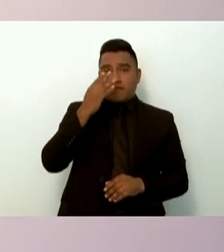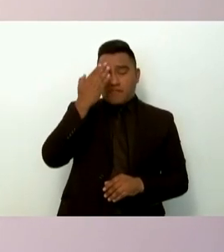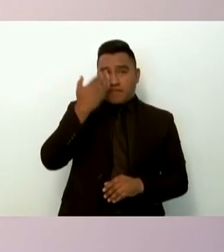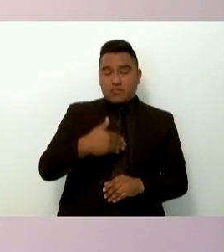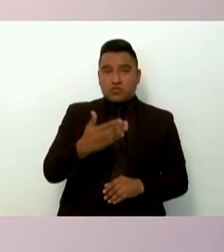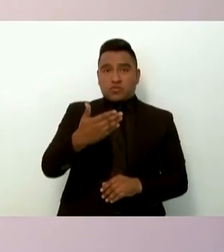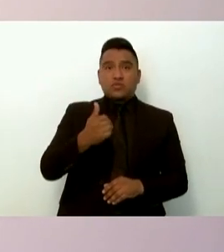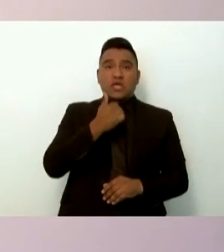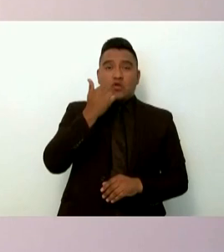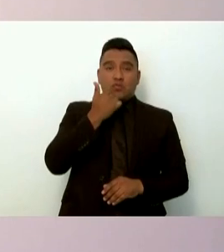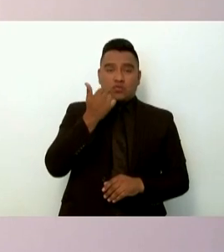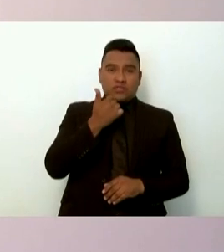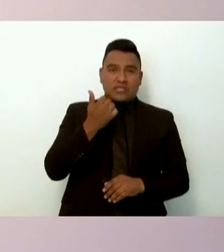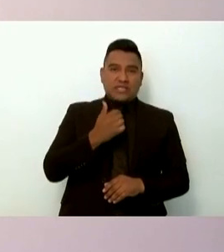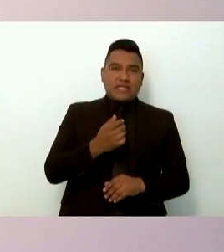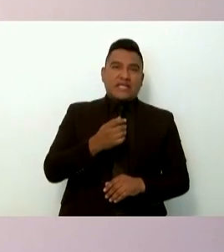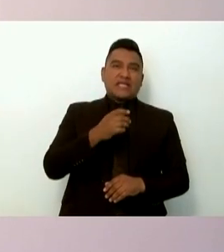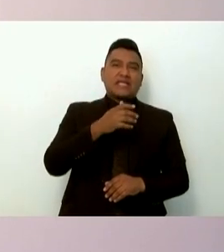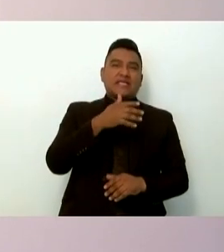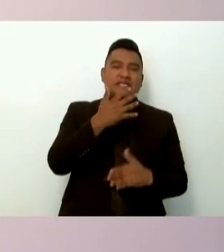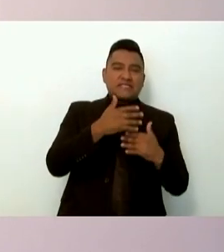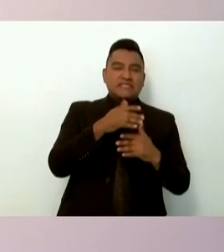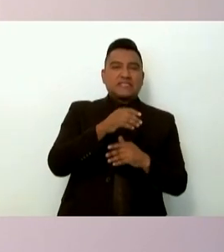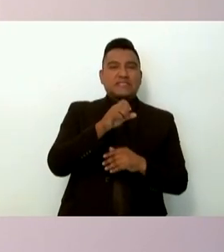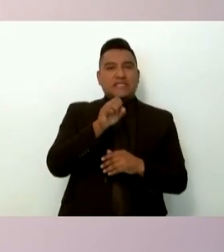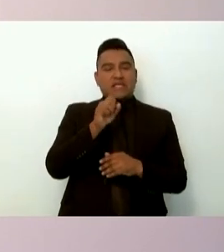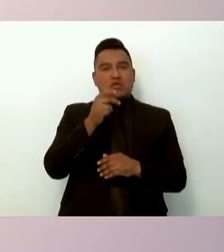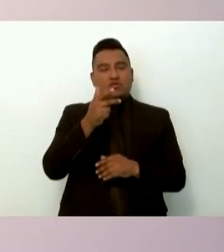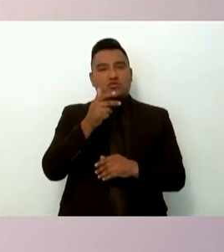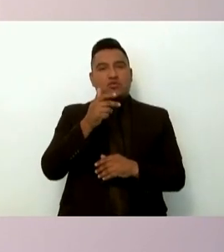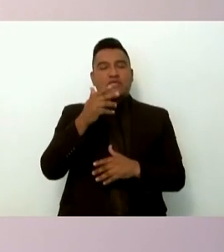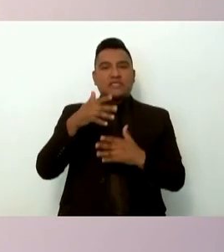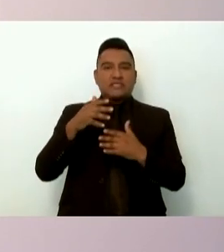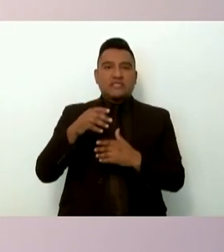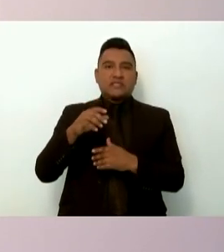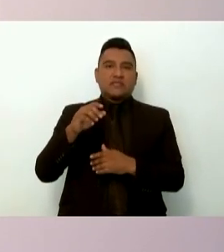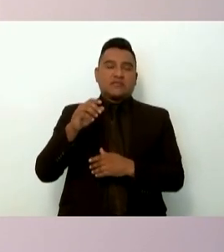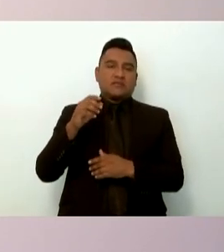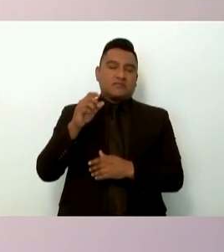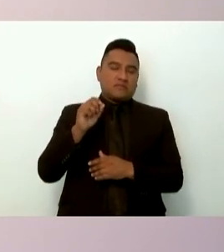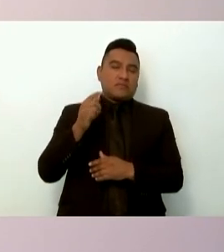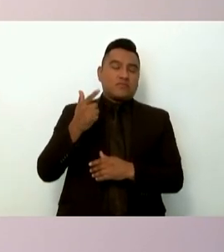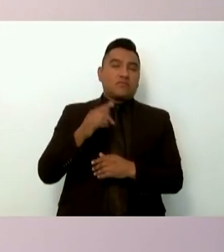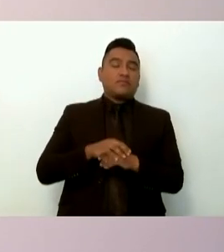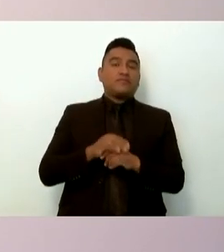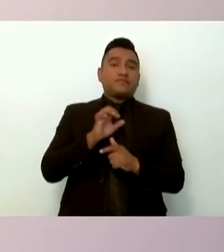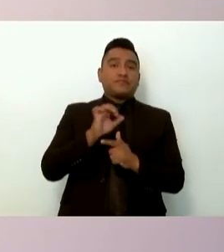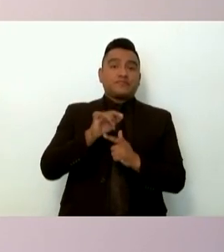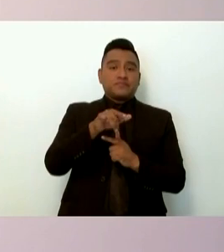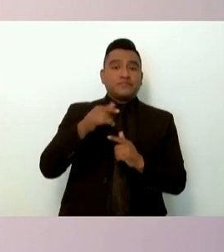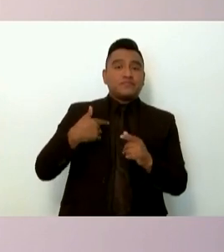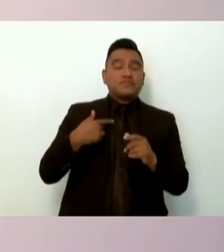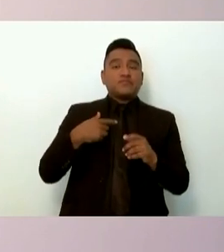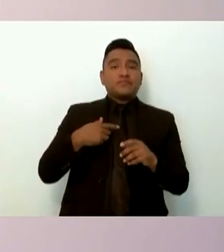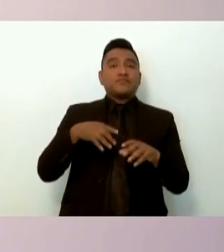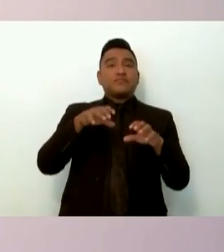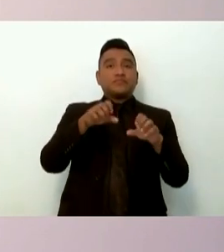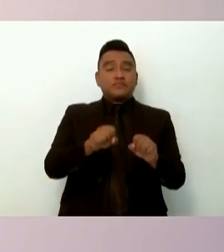autobús 1568 y 1531 fueron entregados a los guerreros unidos para su ejecución y desaparición.